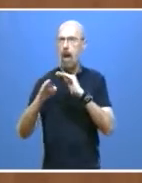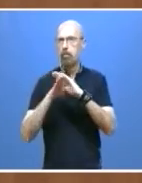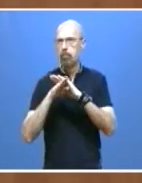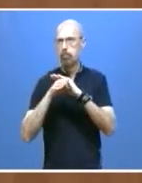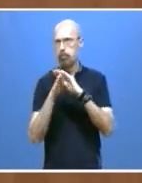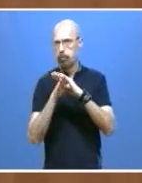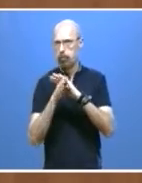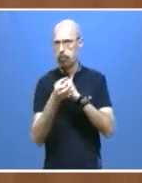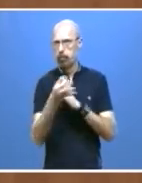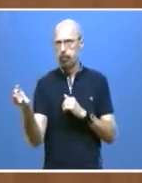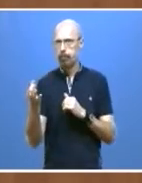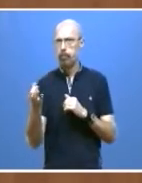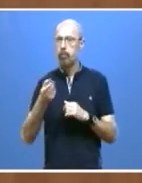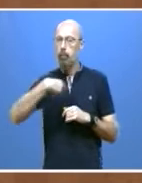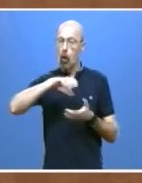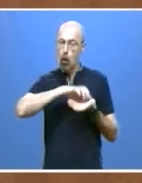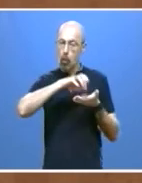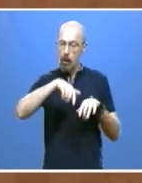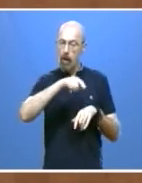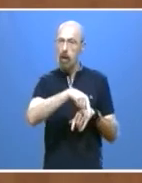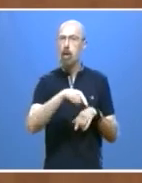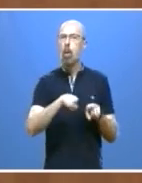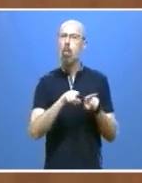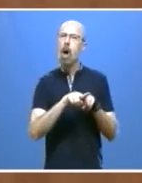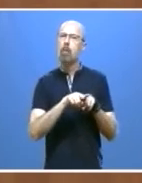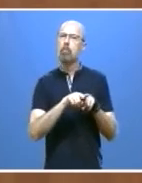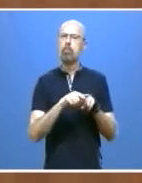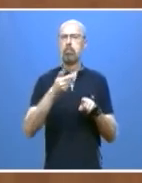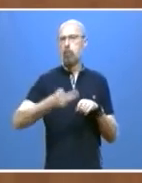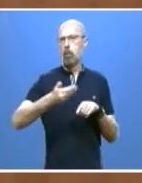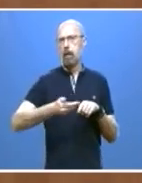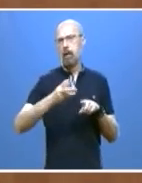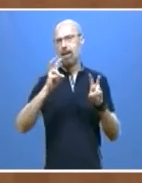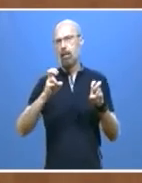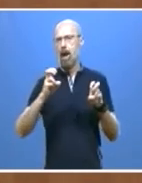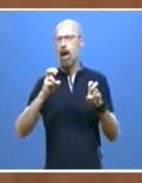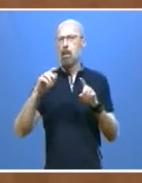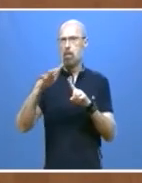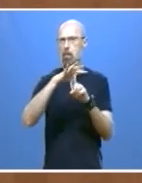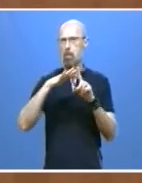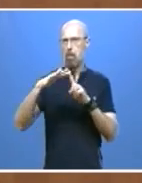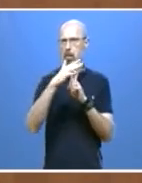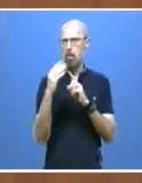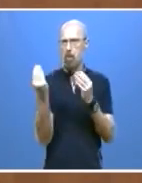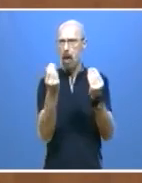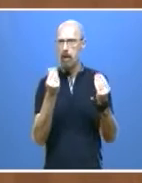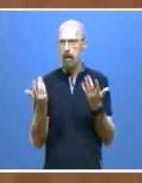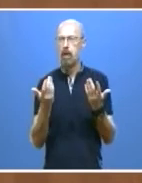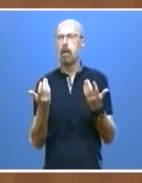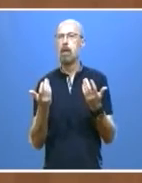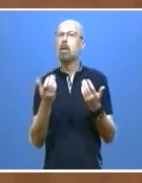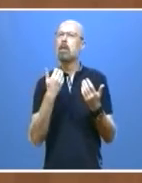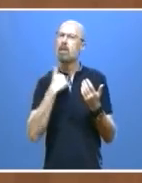paradigmática desde el punto de vista medioambiental. Nos hemos dotado de un decálogo de medidas